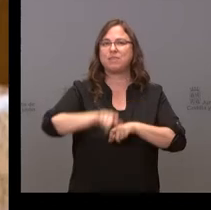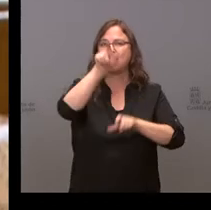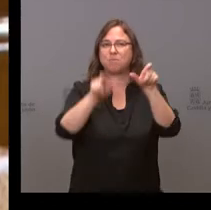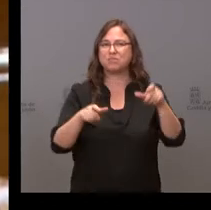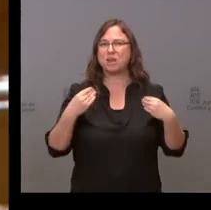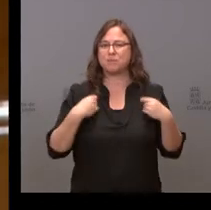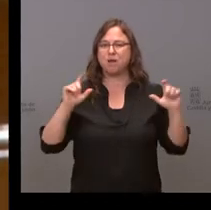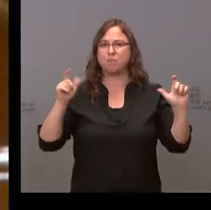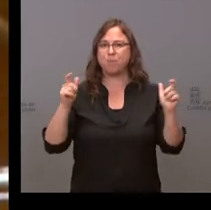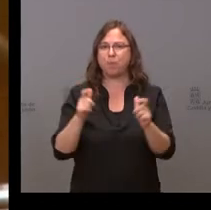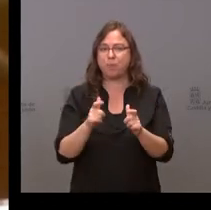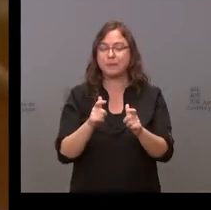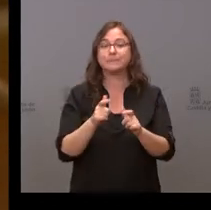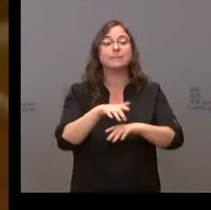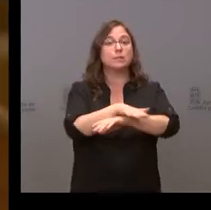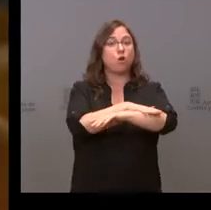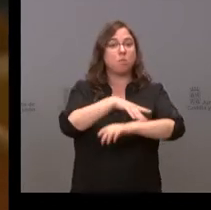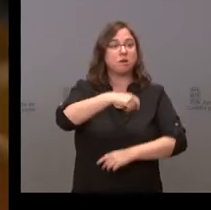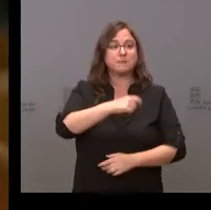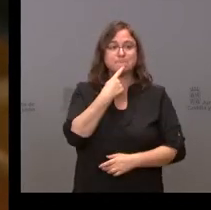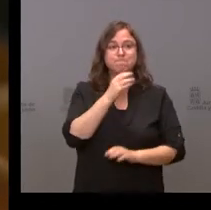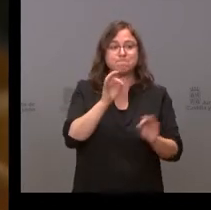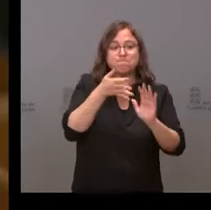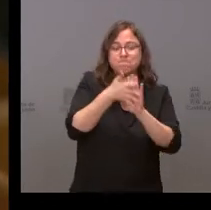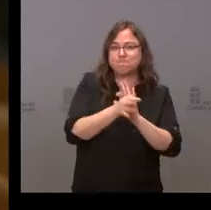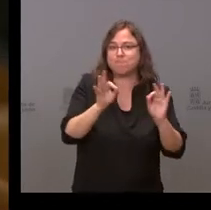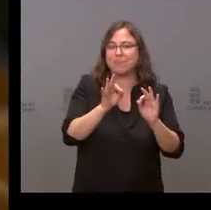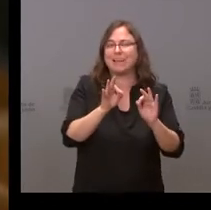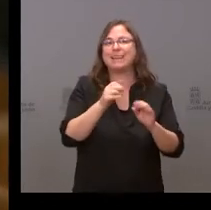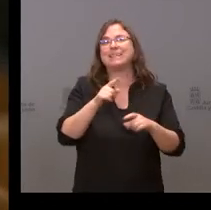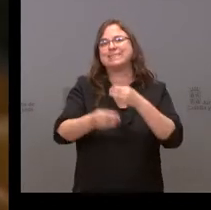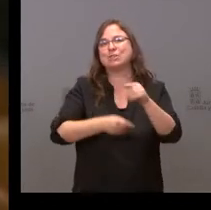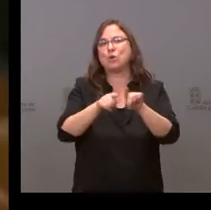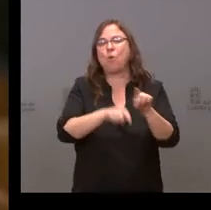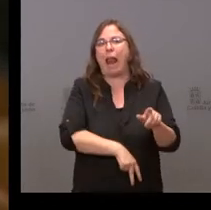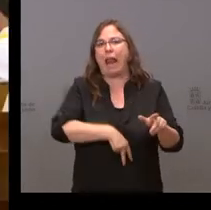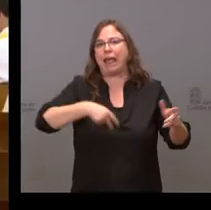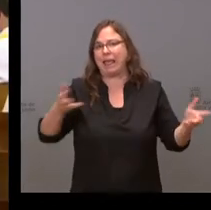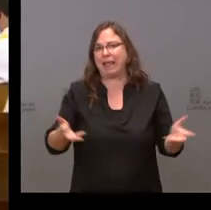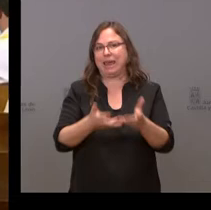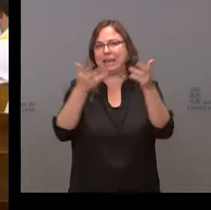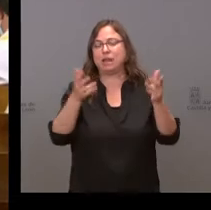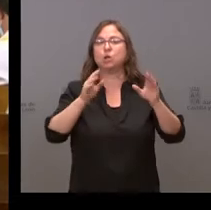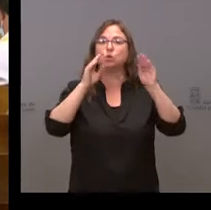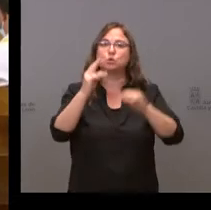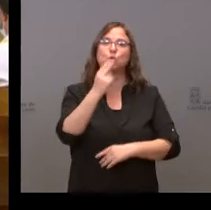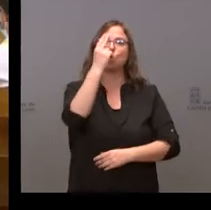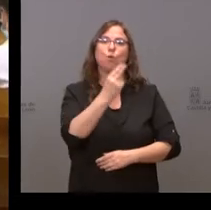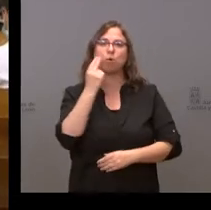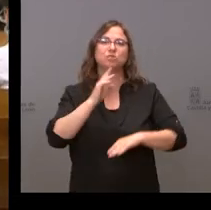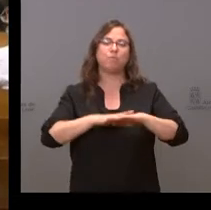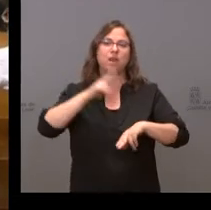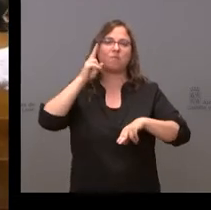concretado por parte del presidente del Gobierno, se ha hecho un análisis genérico de su compromiso en la lucha contra la